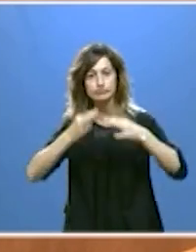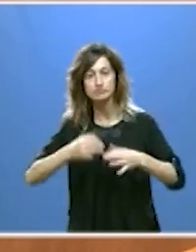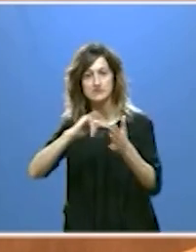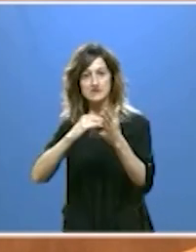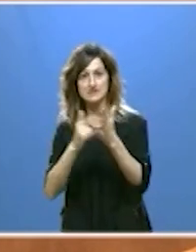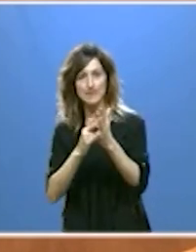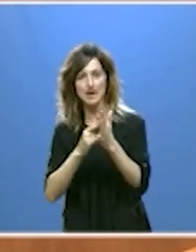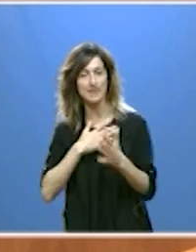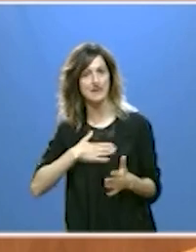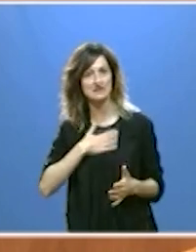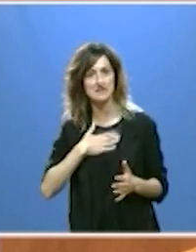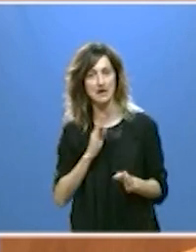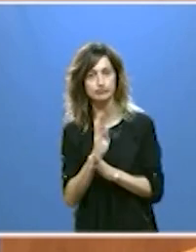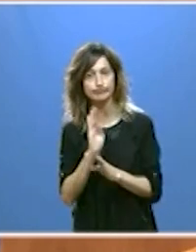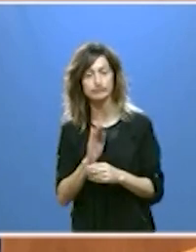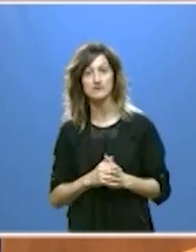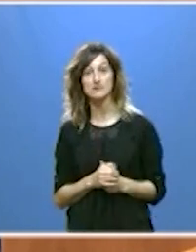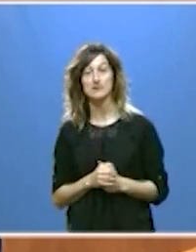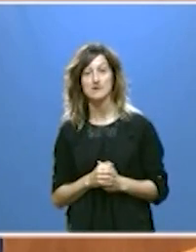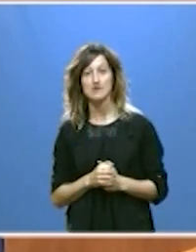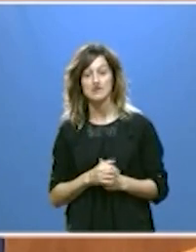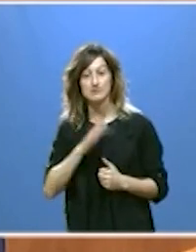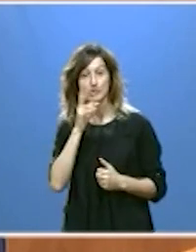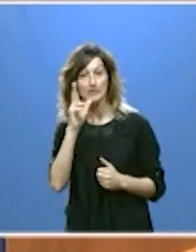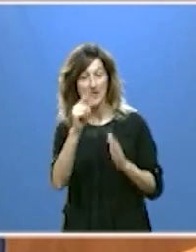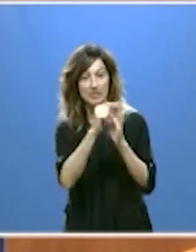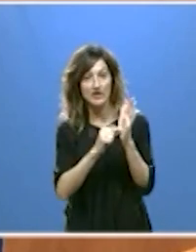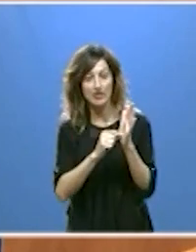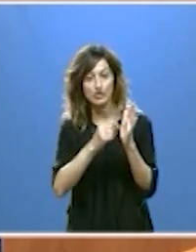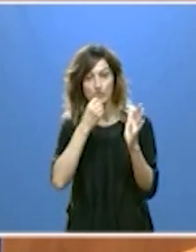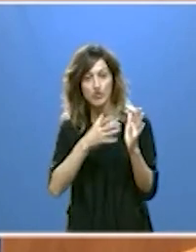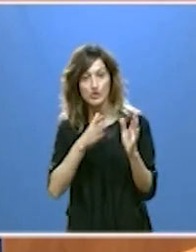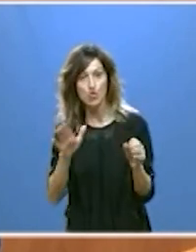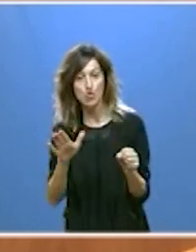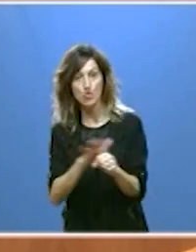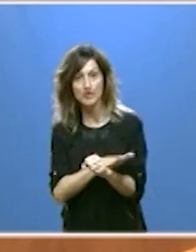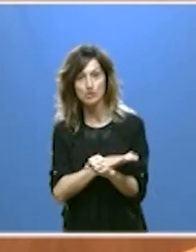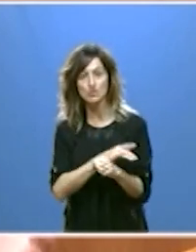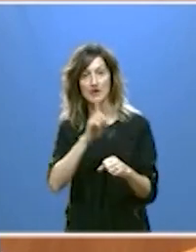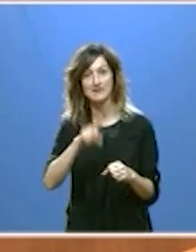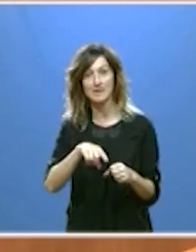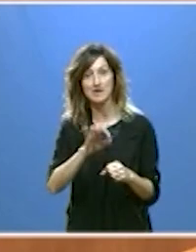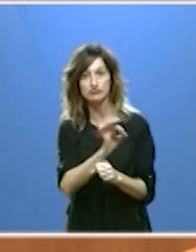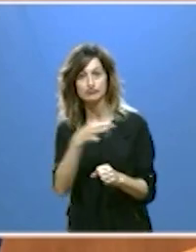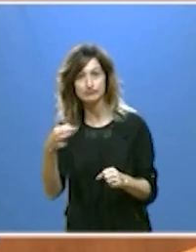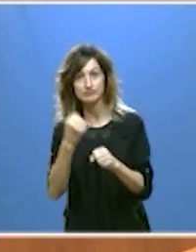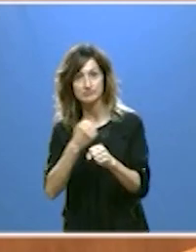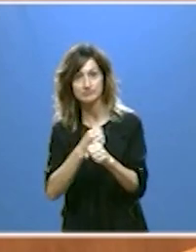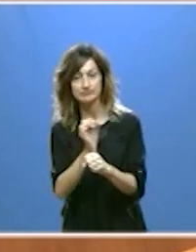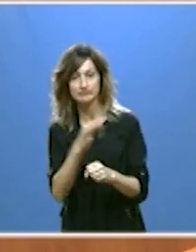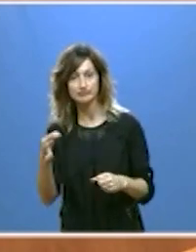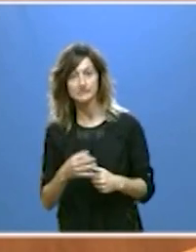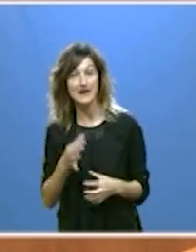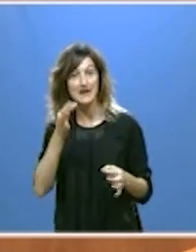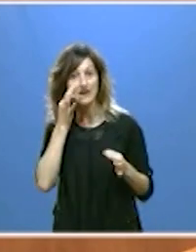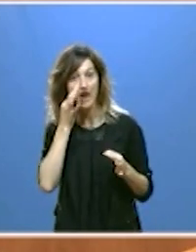sistema de bienestar que presenta buenos indicadores en cobertura por un lado y en eficiencia por otro. Esta es la